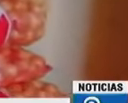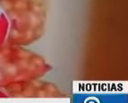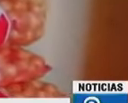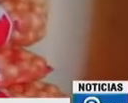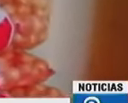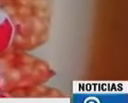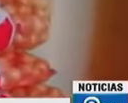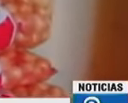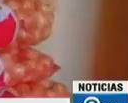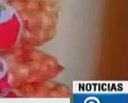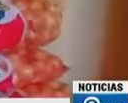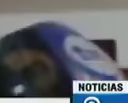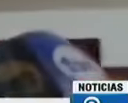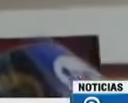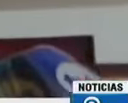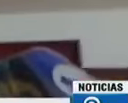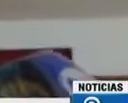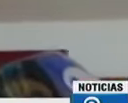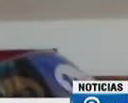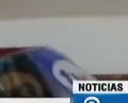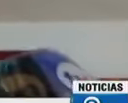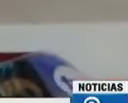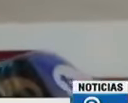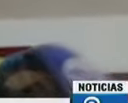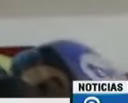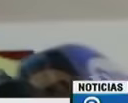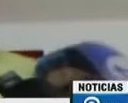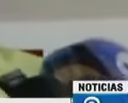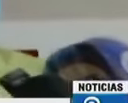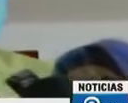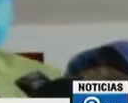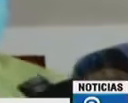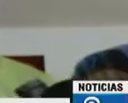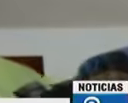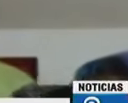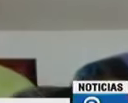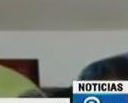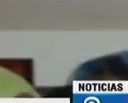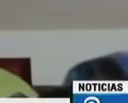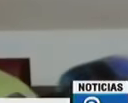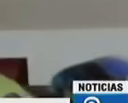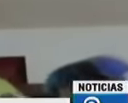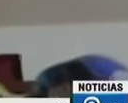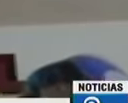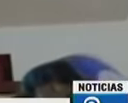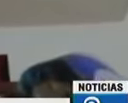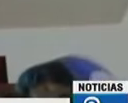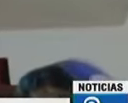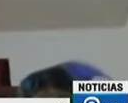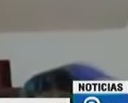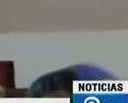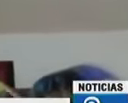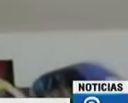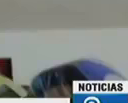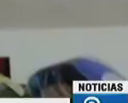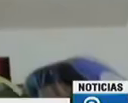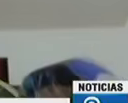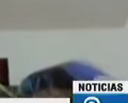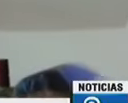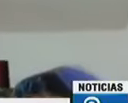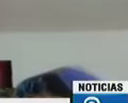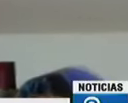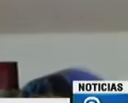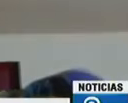Mida a productores de Natá el día de hoy están llegando 500 sacos de cebolla a la provincia de Veraguas los cuales van a ser